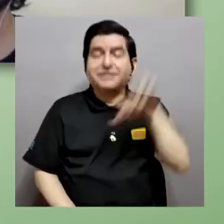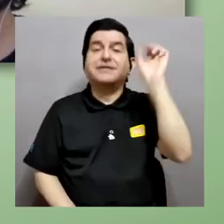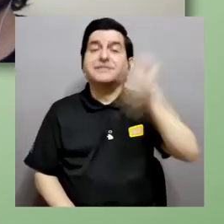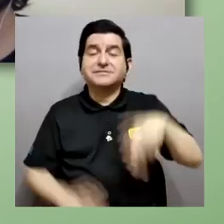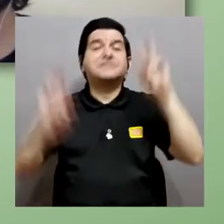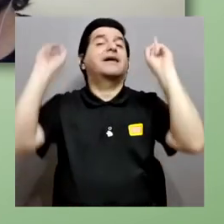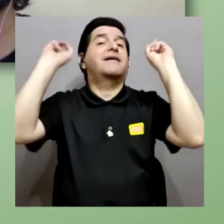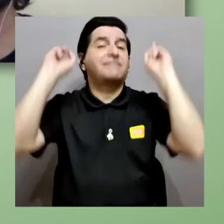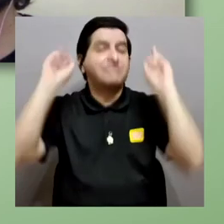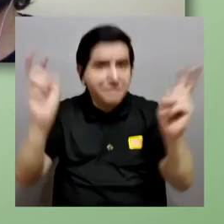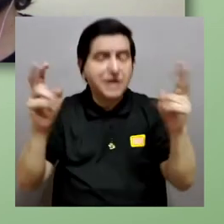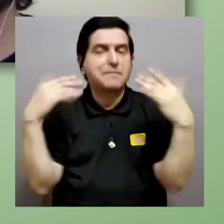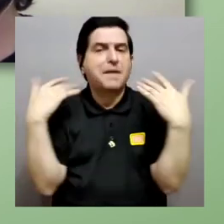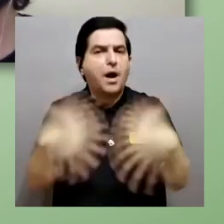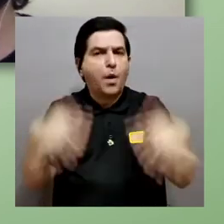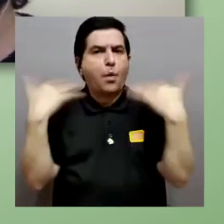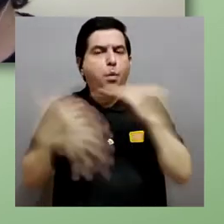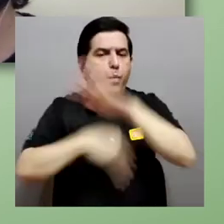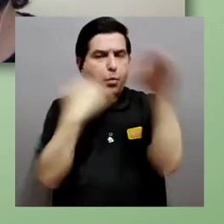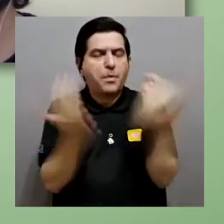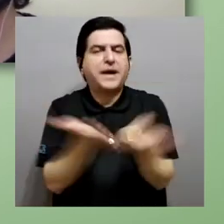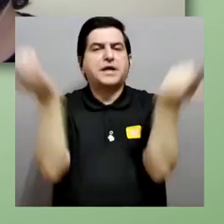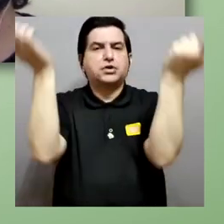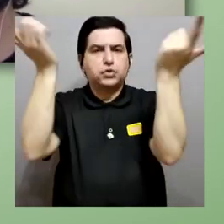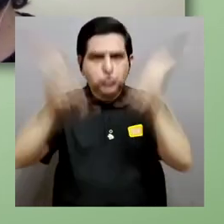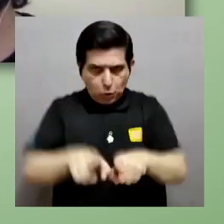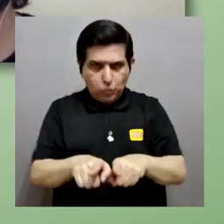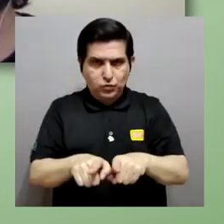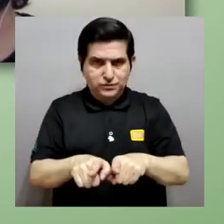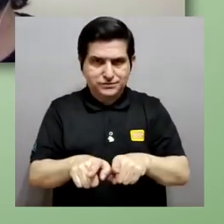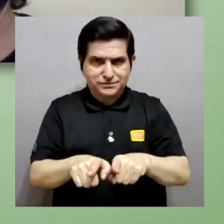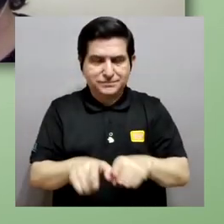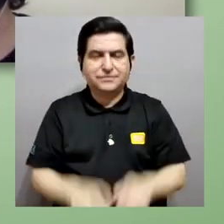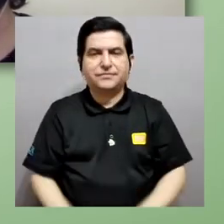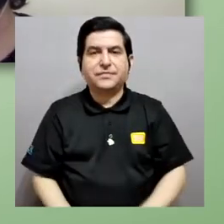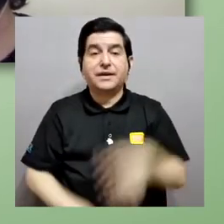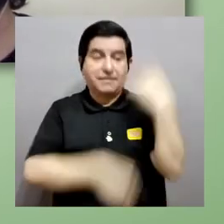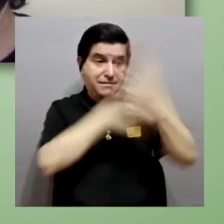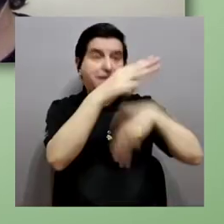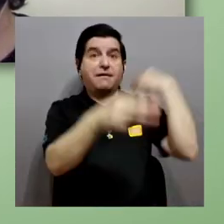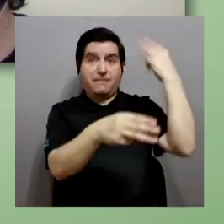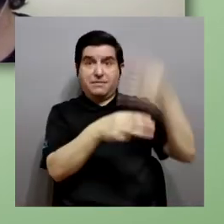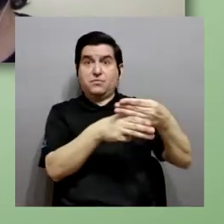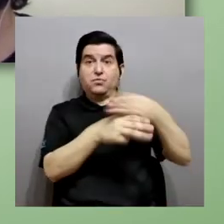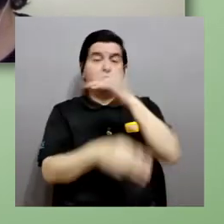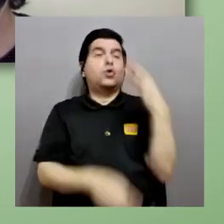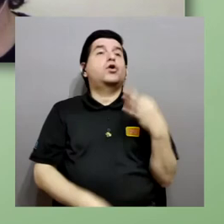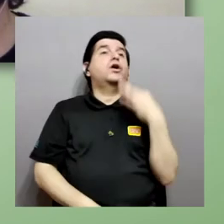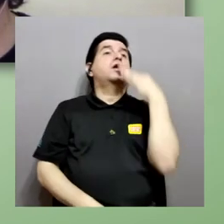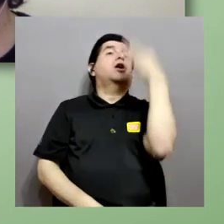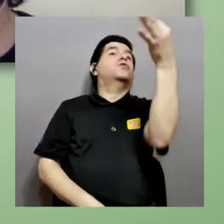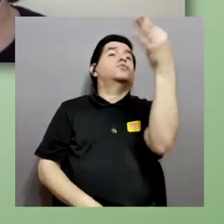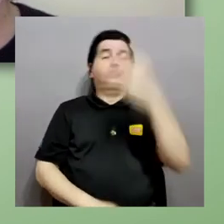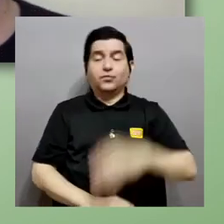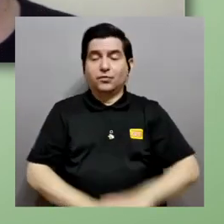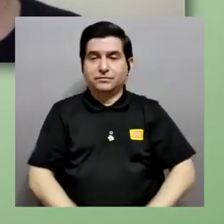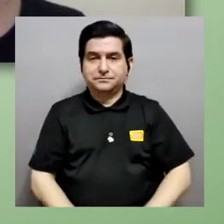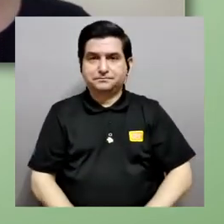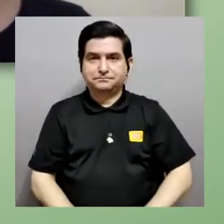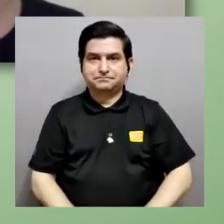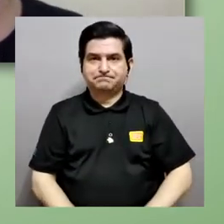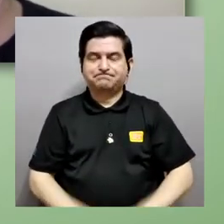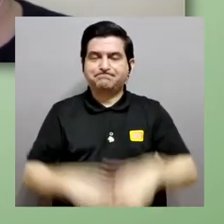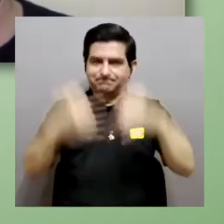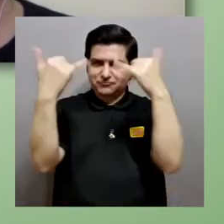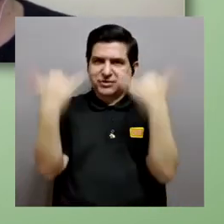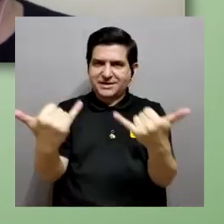es un tema un temazo para todo lo que está ocurriendo en el mundo y para el futuro de lo que se viene así que